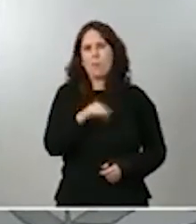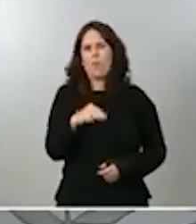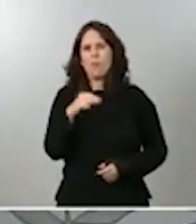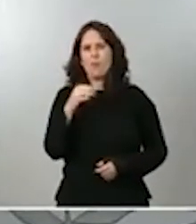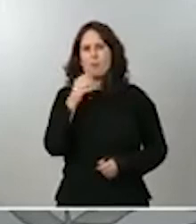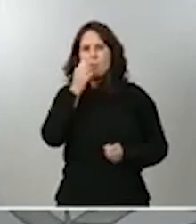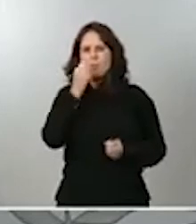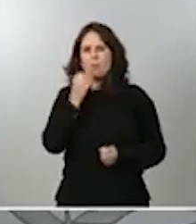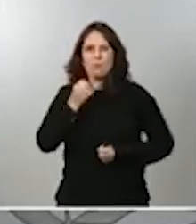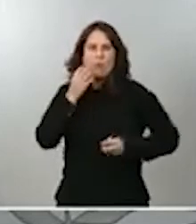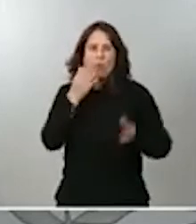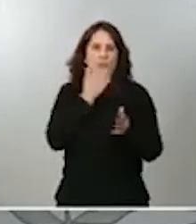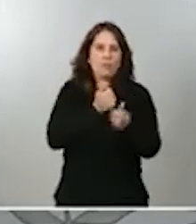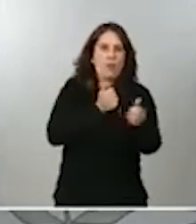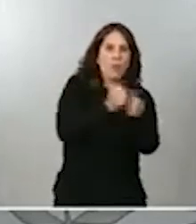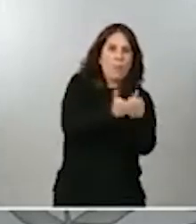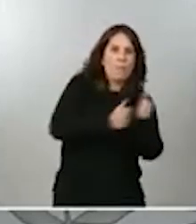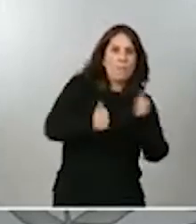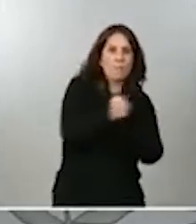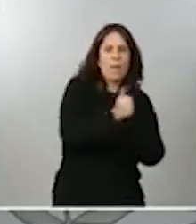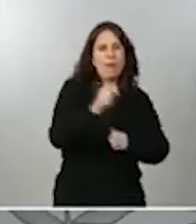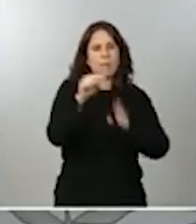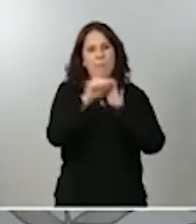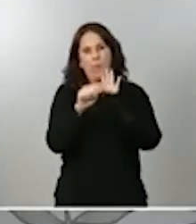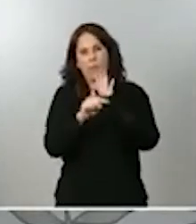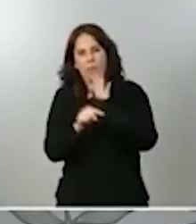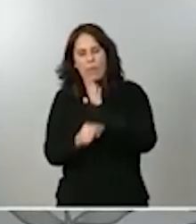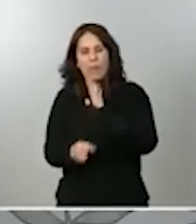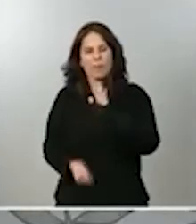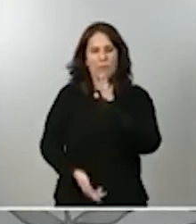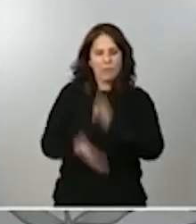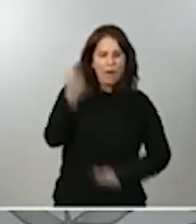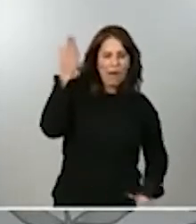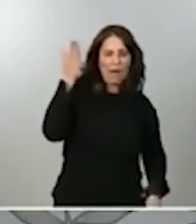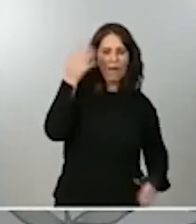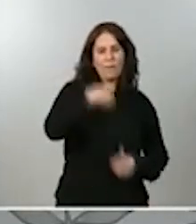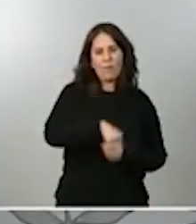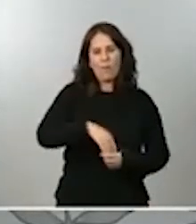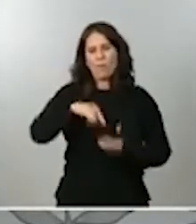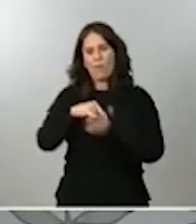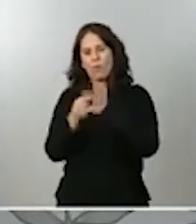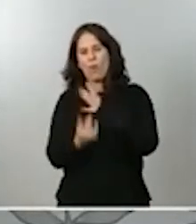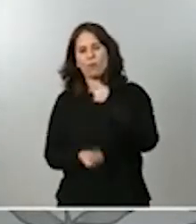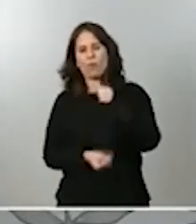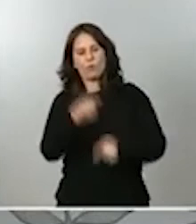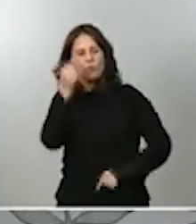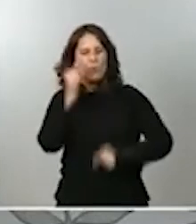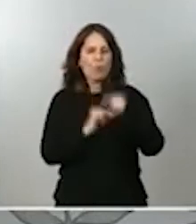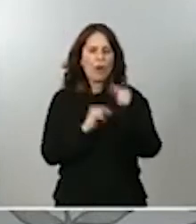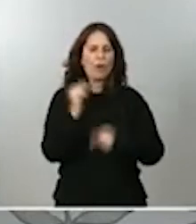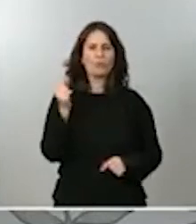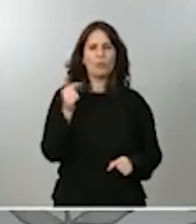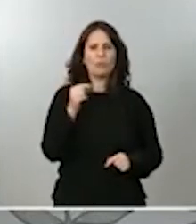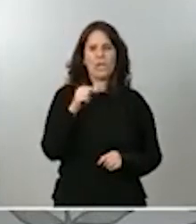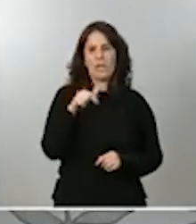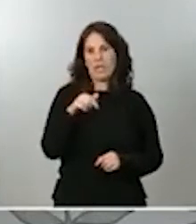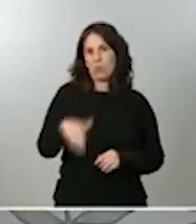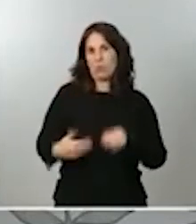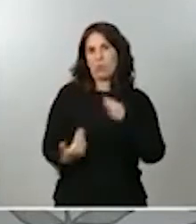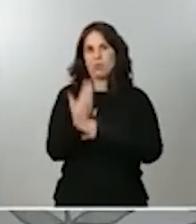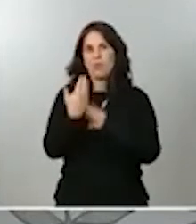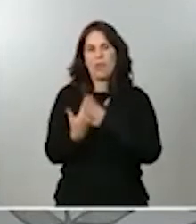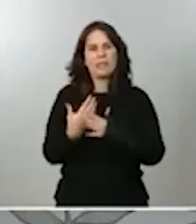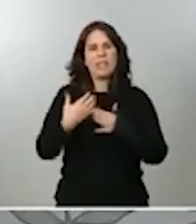van incorporadas o que se van a incorporar al proyecto de presupuesto y durante todos estos días las preguntas de todos sus